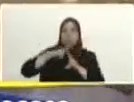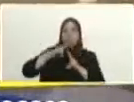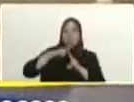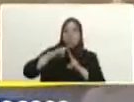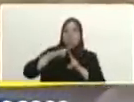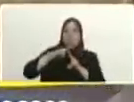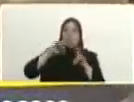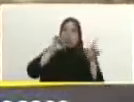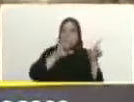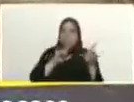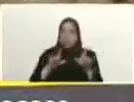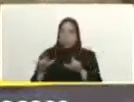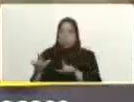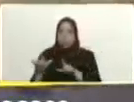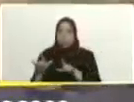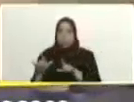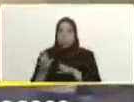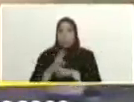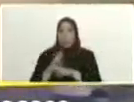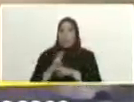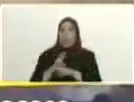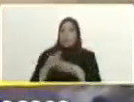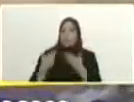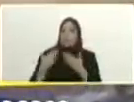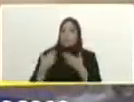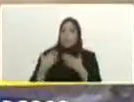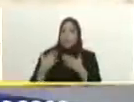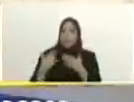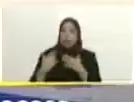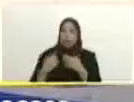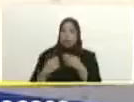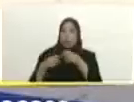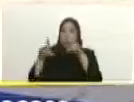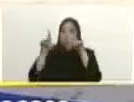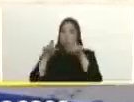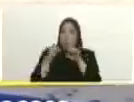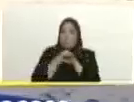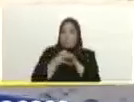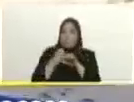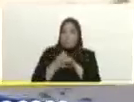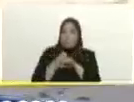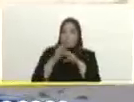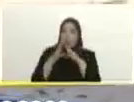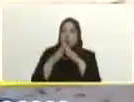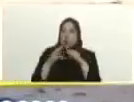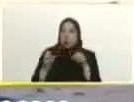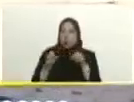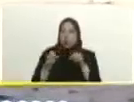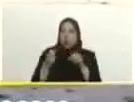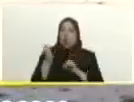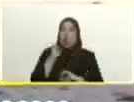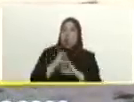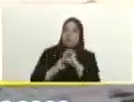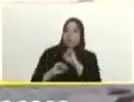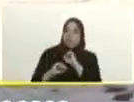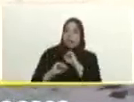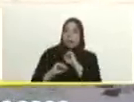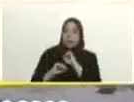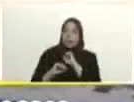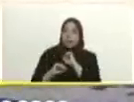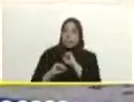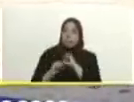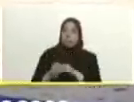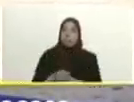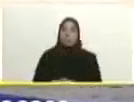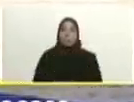lamentablemente se dañan muy rápido entonces necesitamos reparar algunas máquinas para subir el esto de máquinas y la otra